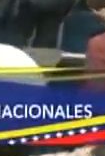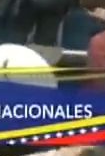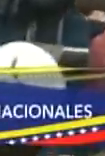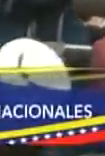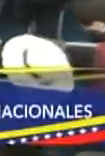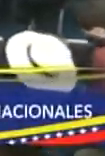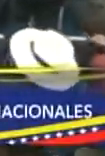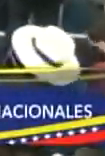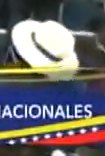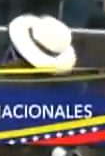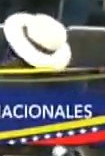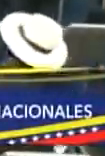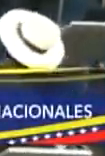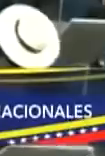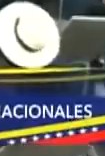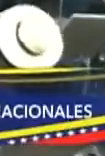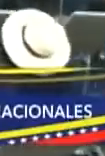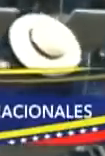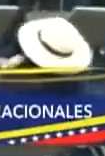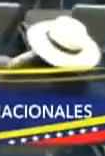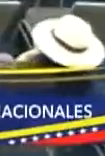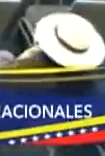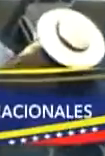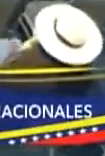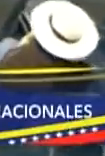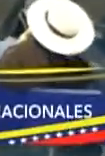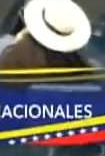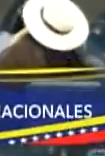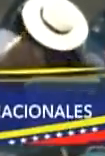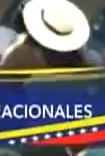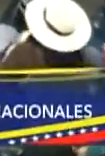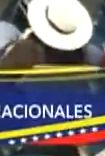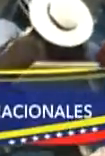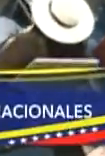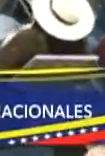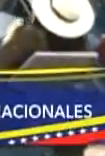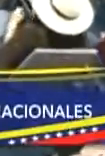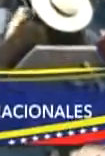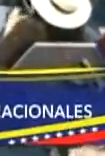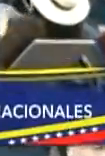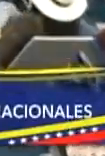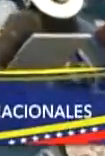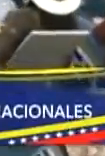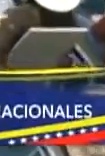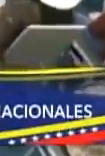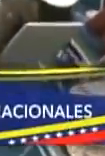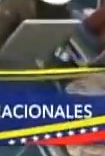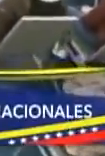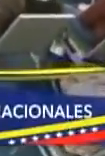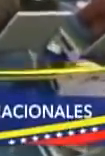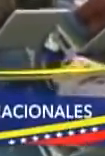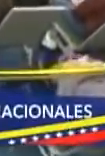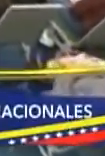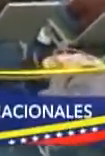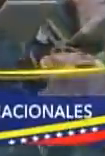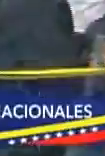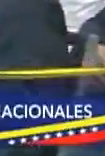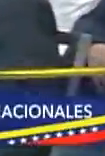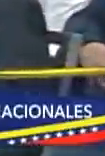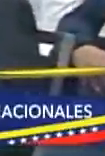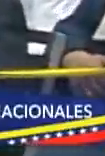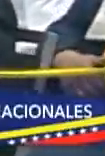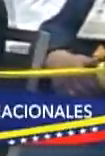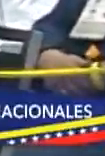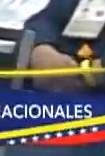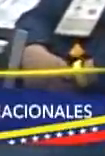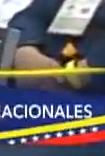de esta manera ha establecido este encuentro con los acompañantes internacionales que han sido invitados por el